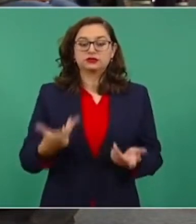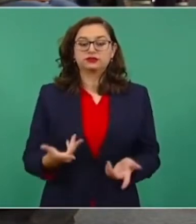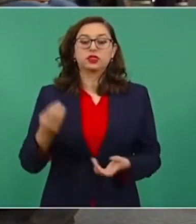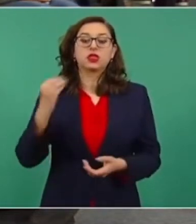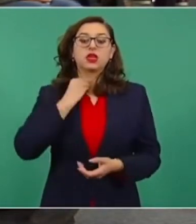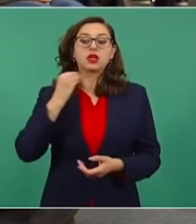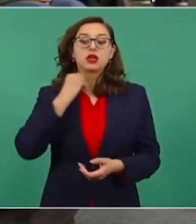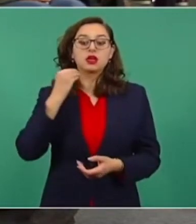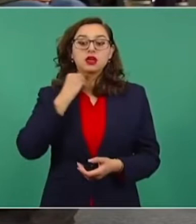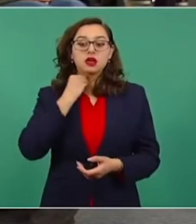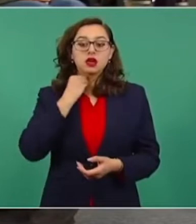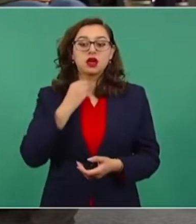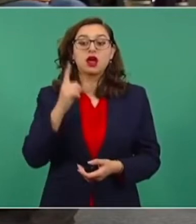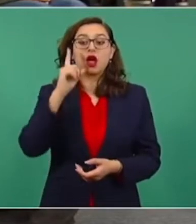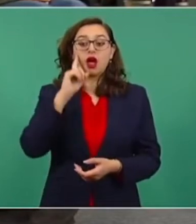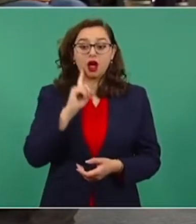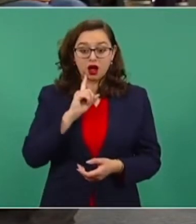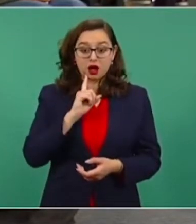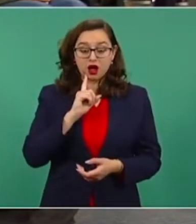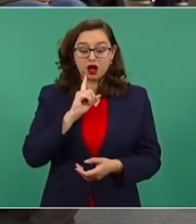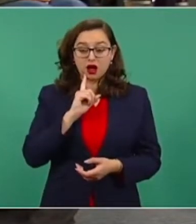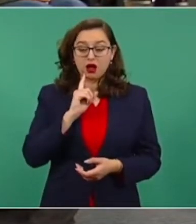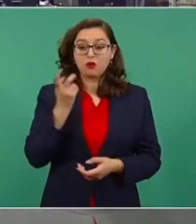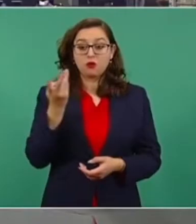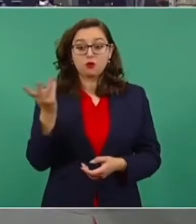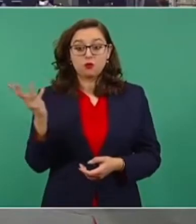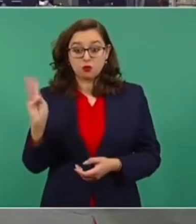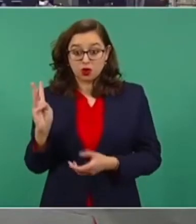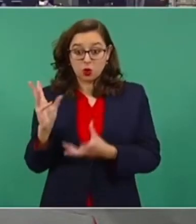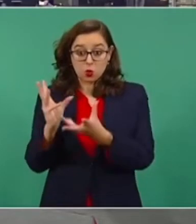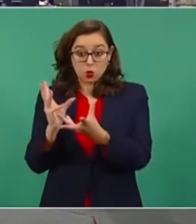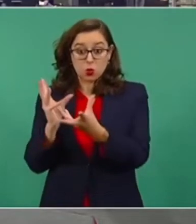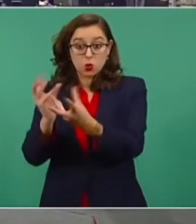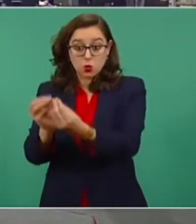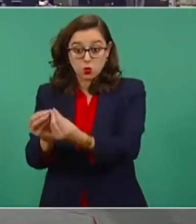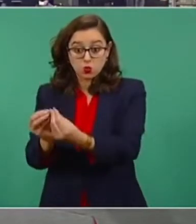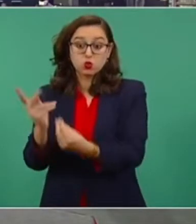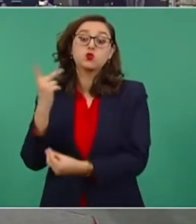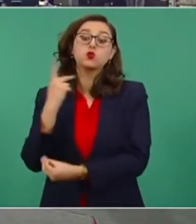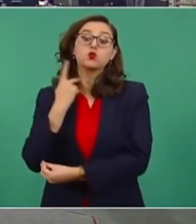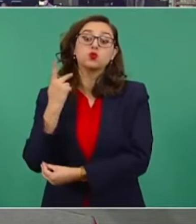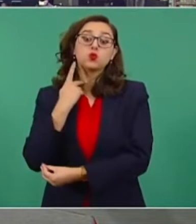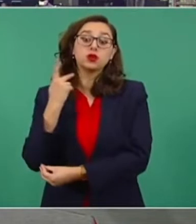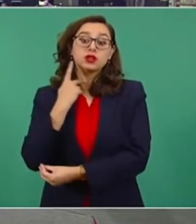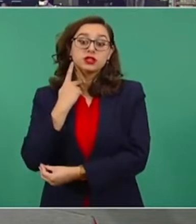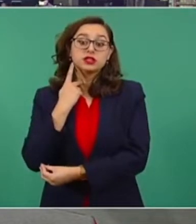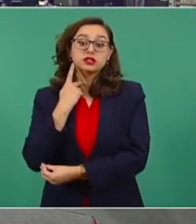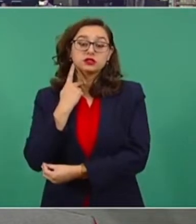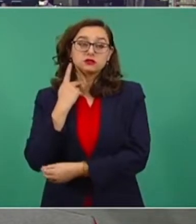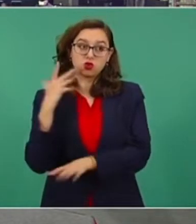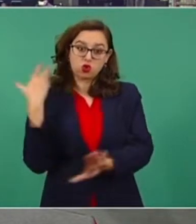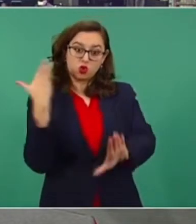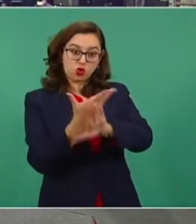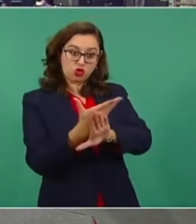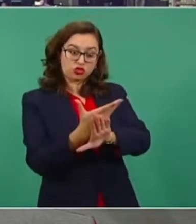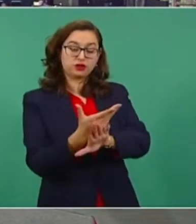allegadas a un personaje político de la oposición, obviamente una de sus detractoras, que